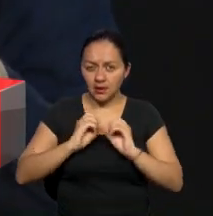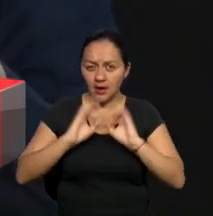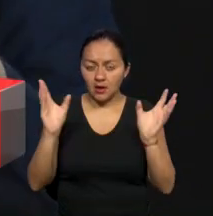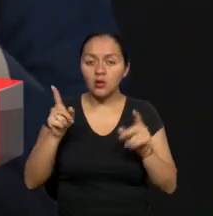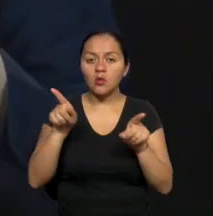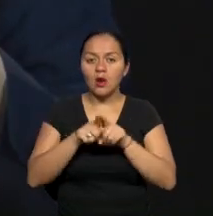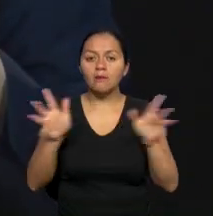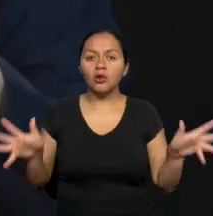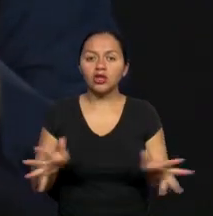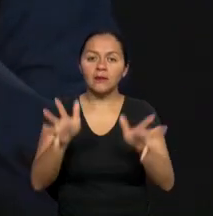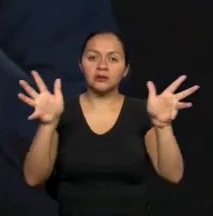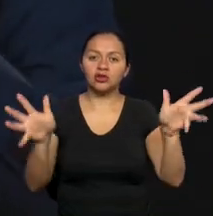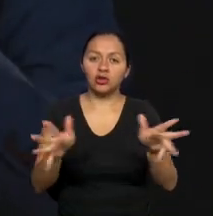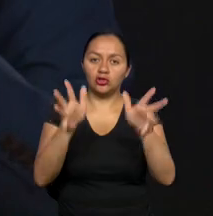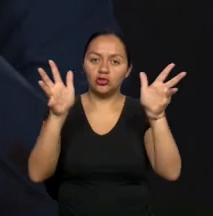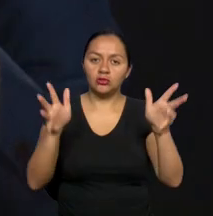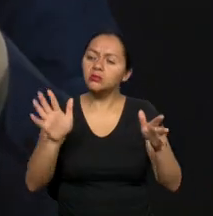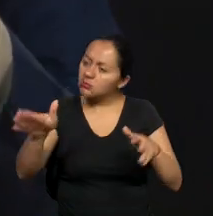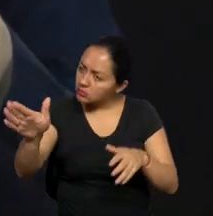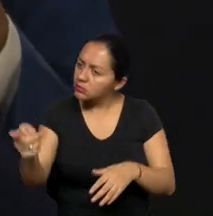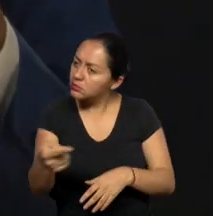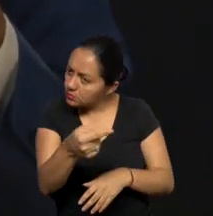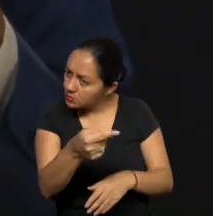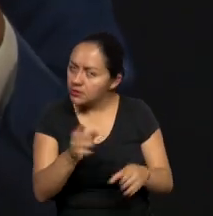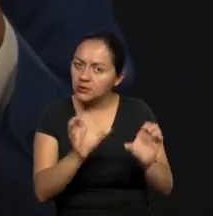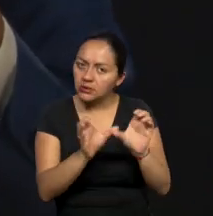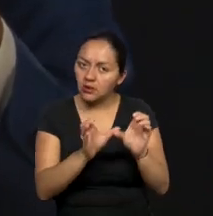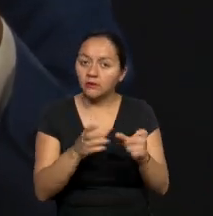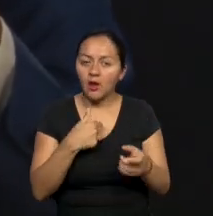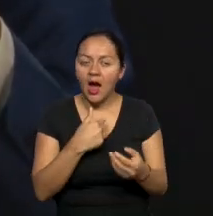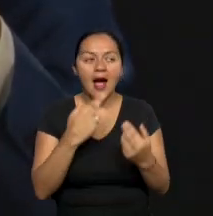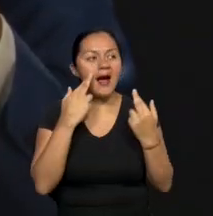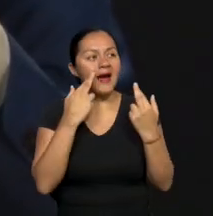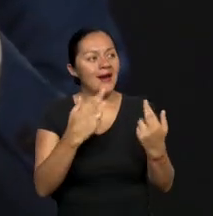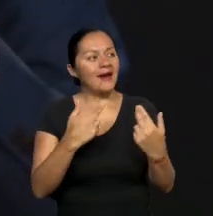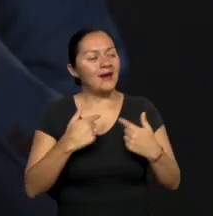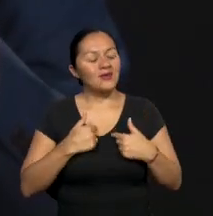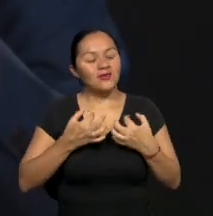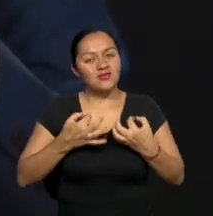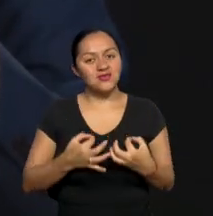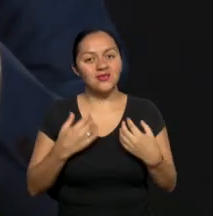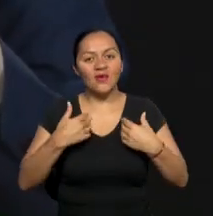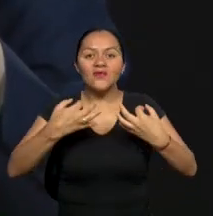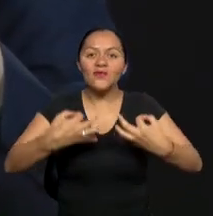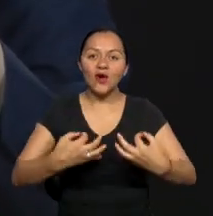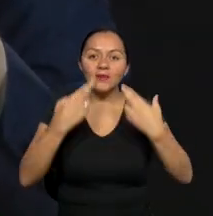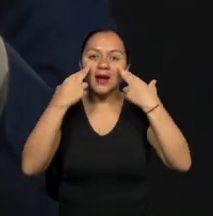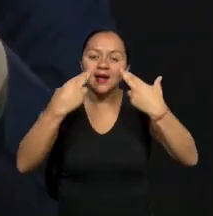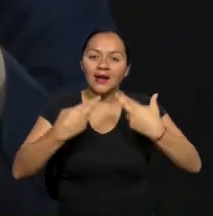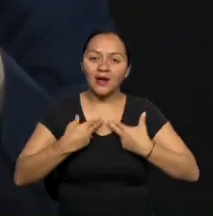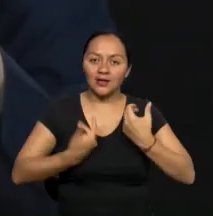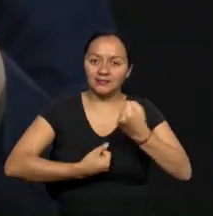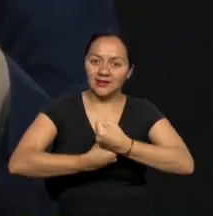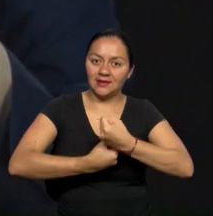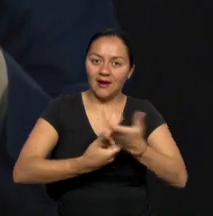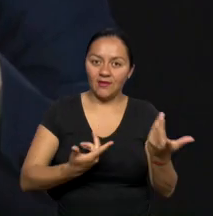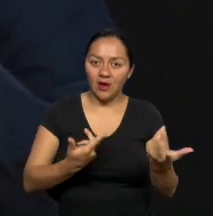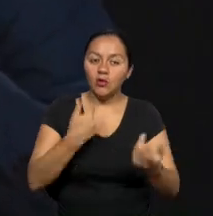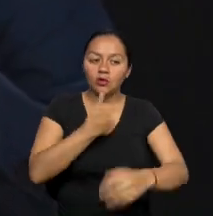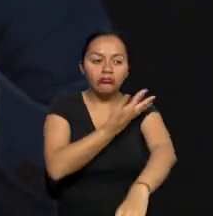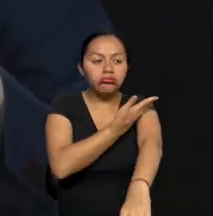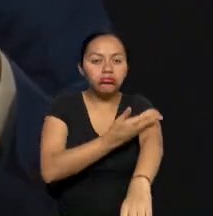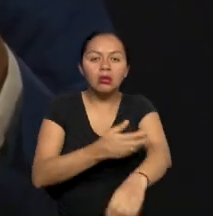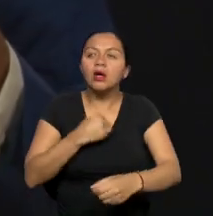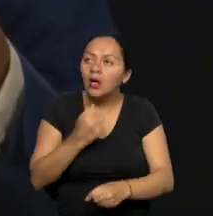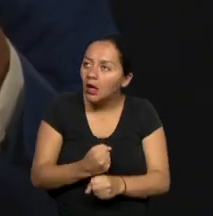motivación. Una motivación, primero dignifica la labor que ha venido realizando ese ecuatoriano. La experiencia.